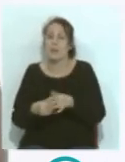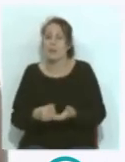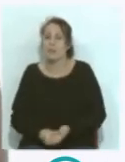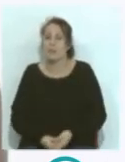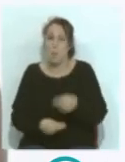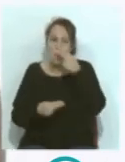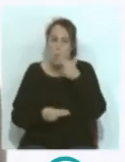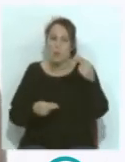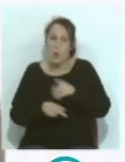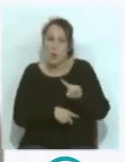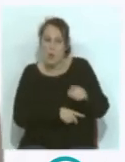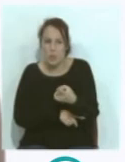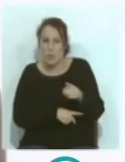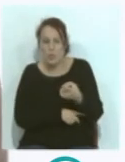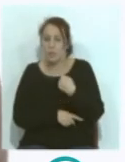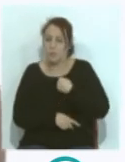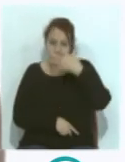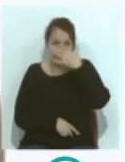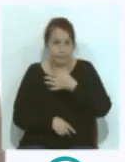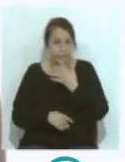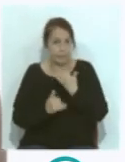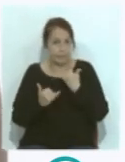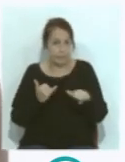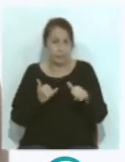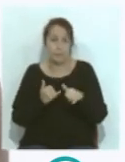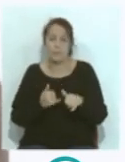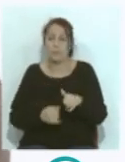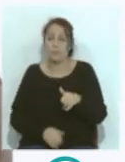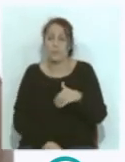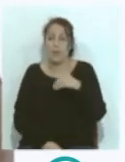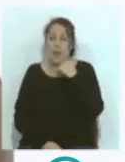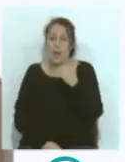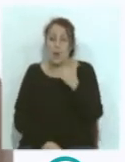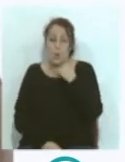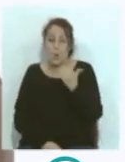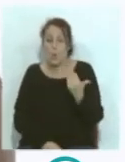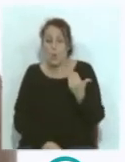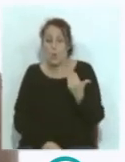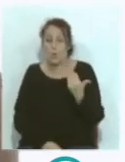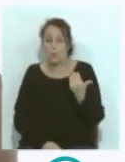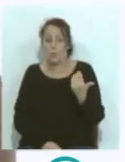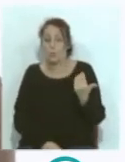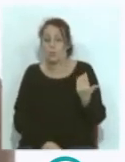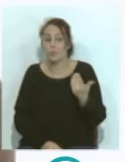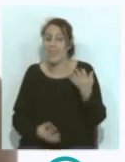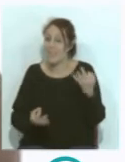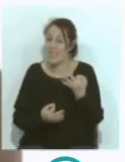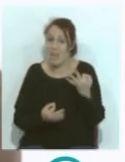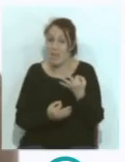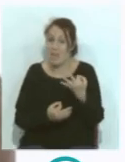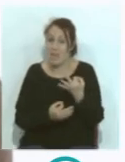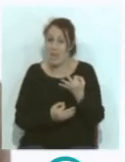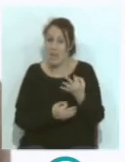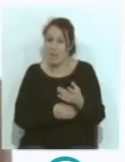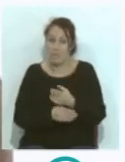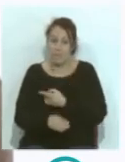públicamente, bueno, pues yo creo que al final un elemento que tenía que ser de condena y